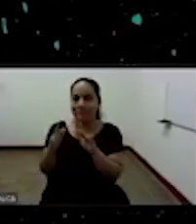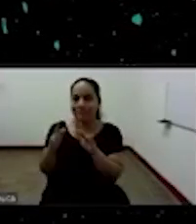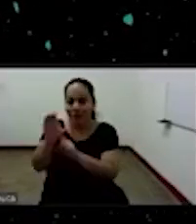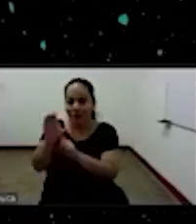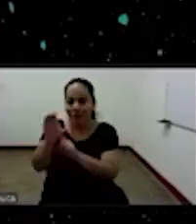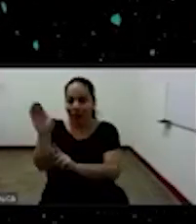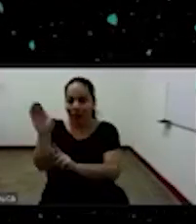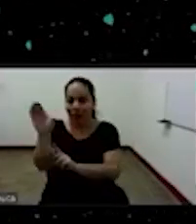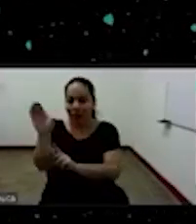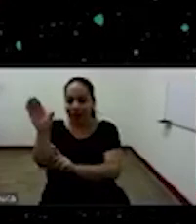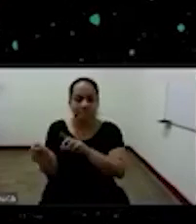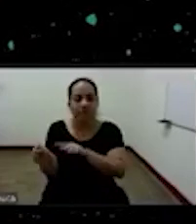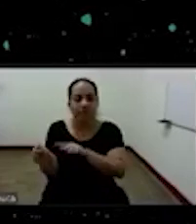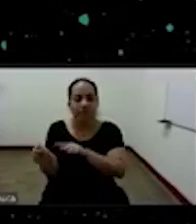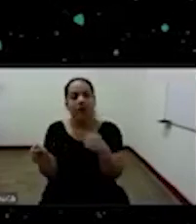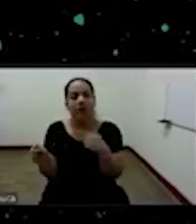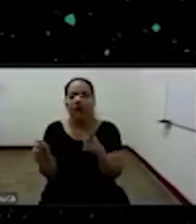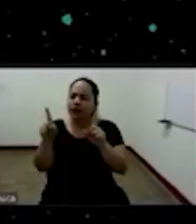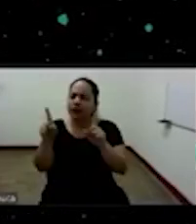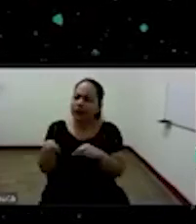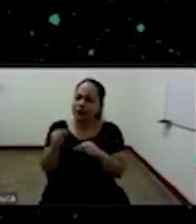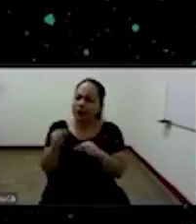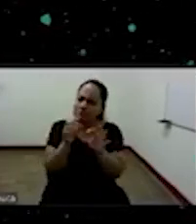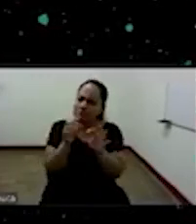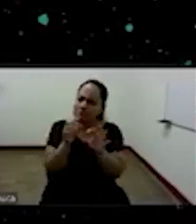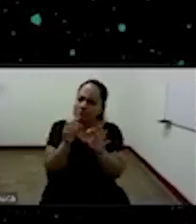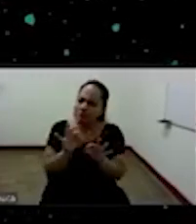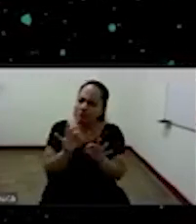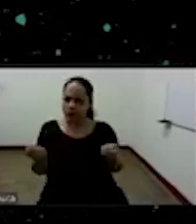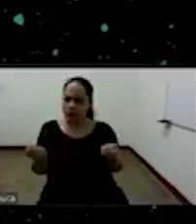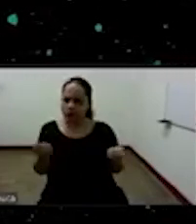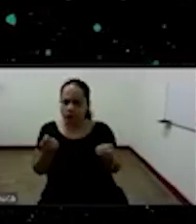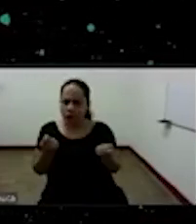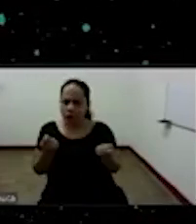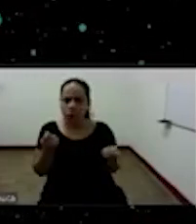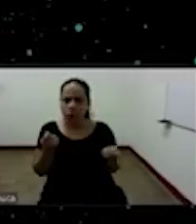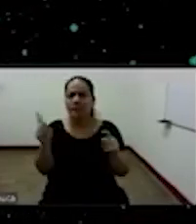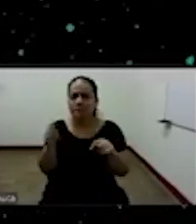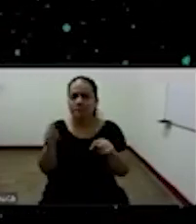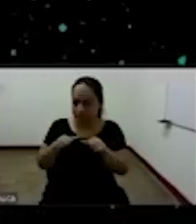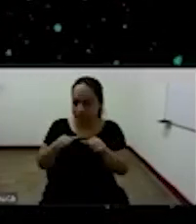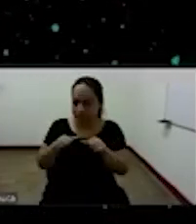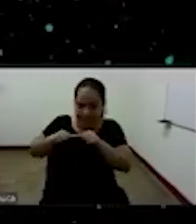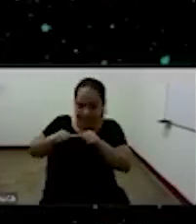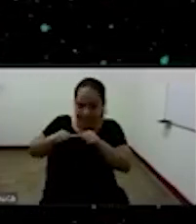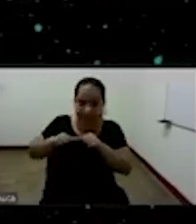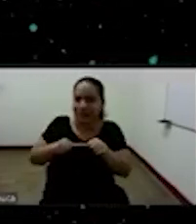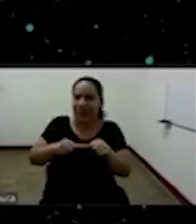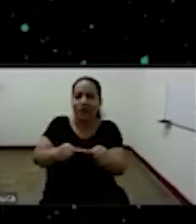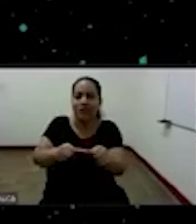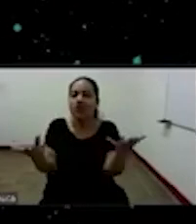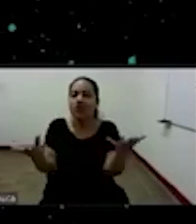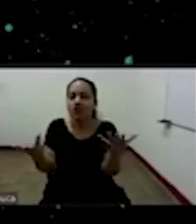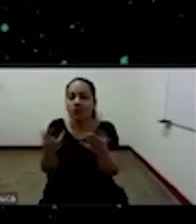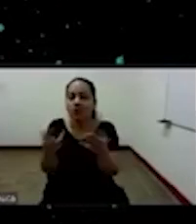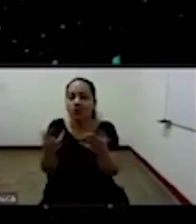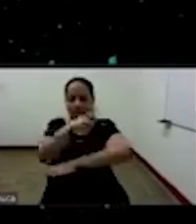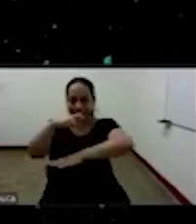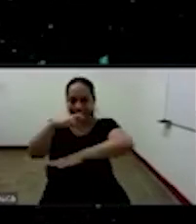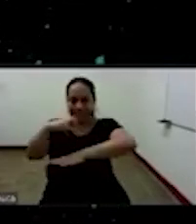que también se se ha manejado se practica y se y que se conserva en esta región del del país ¿no?